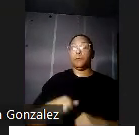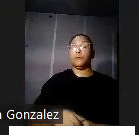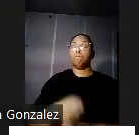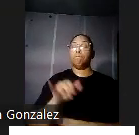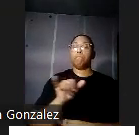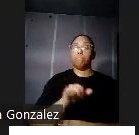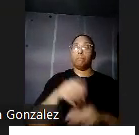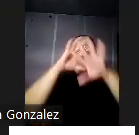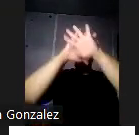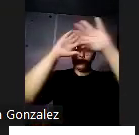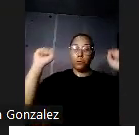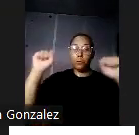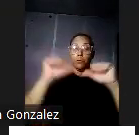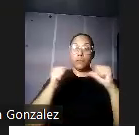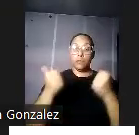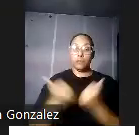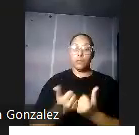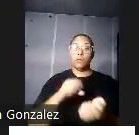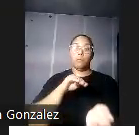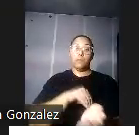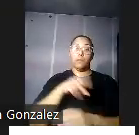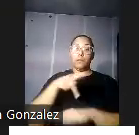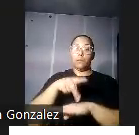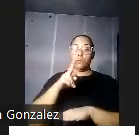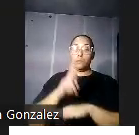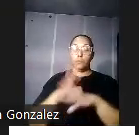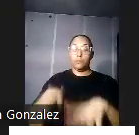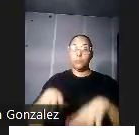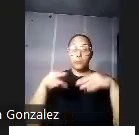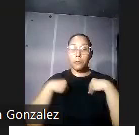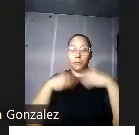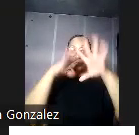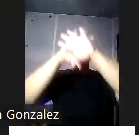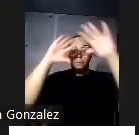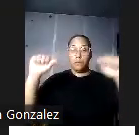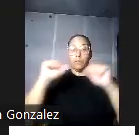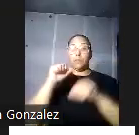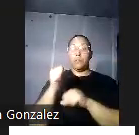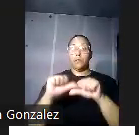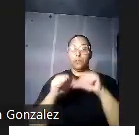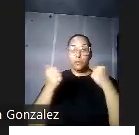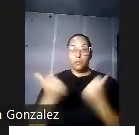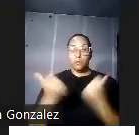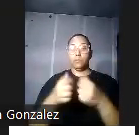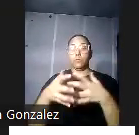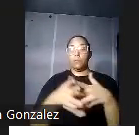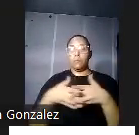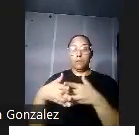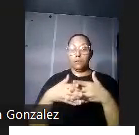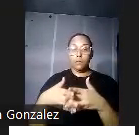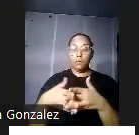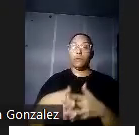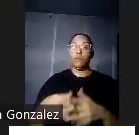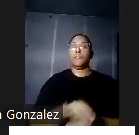de la asociación médica de Puerto Rico y su exaltación a la presidencia de la sociedad americana de medicina tropical también recibió títulos